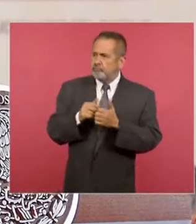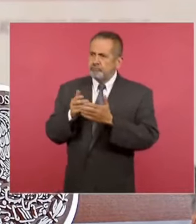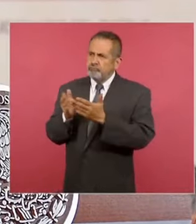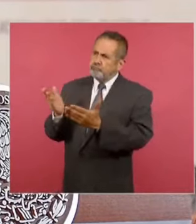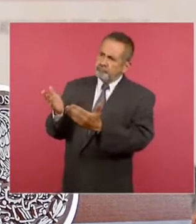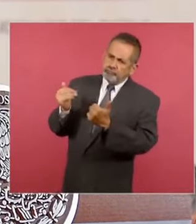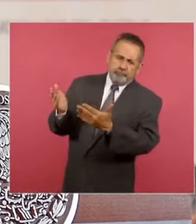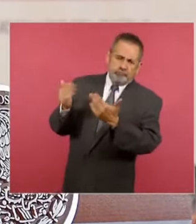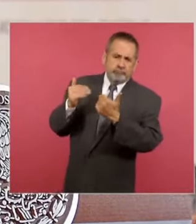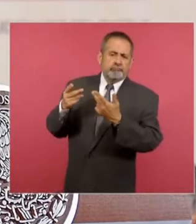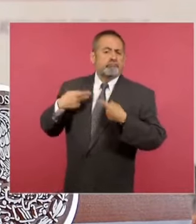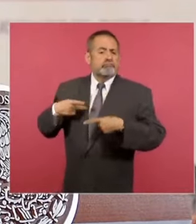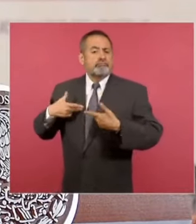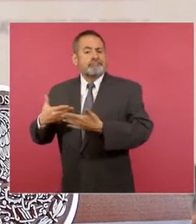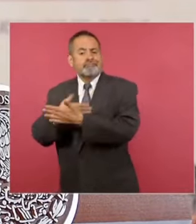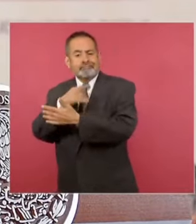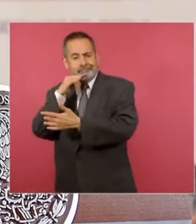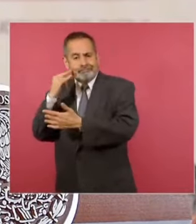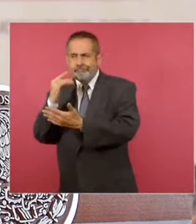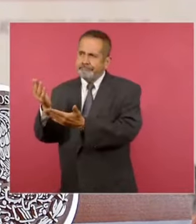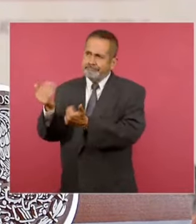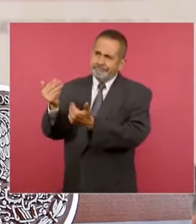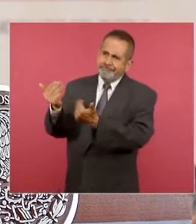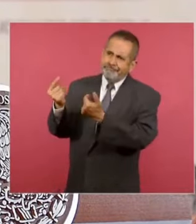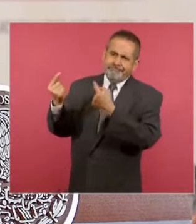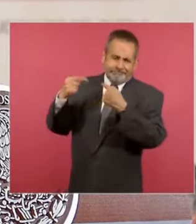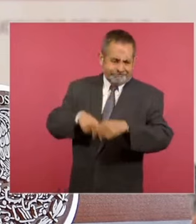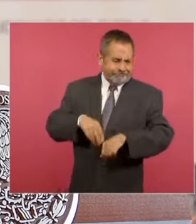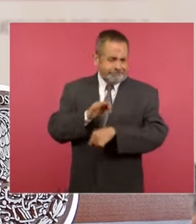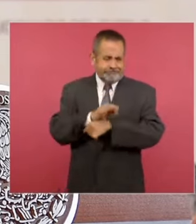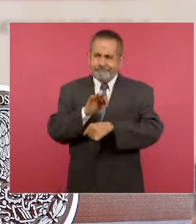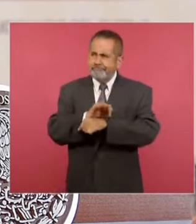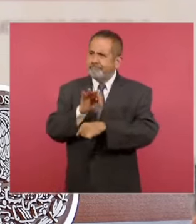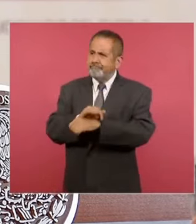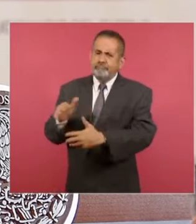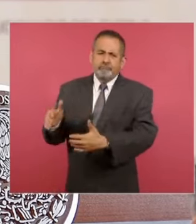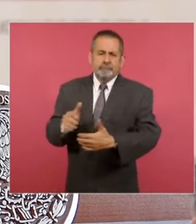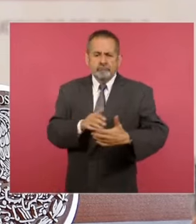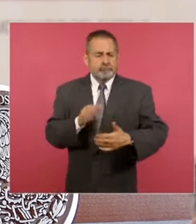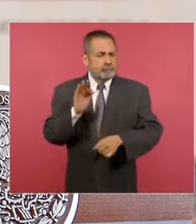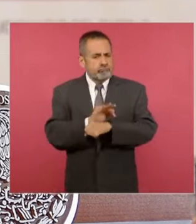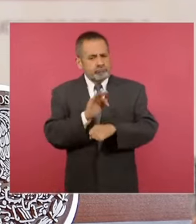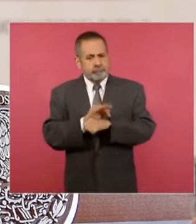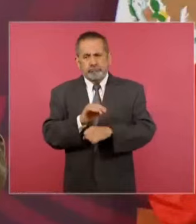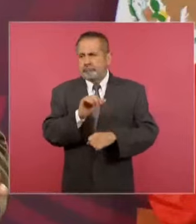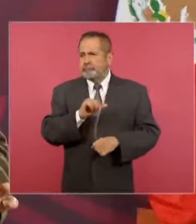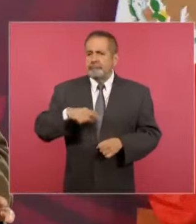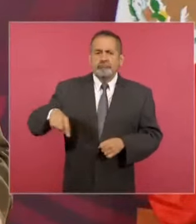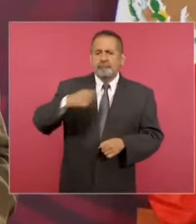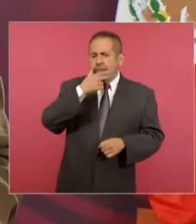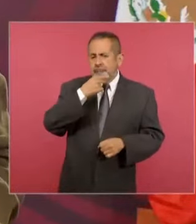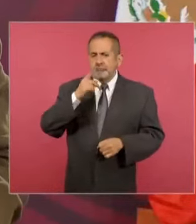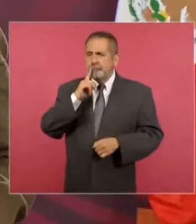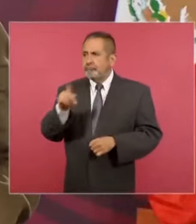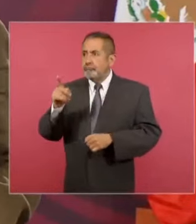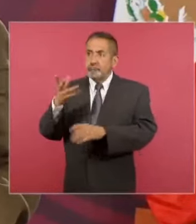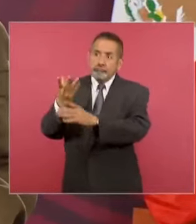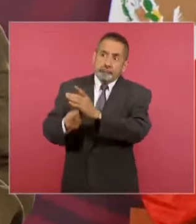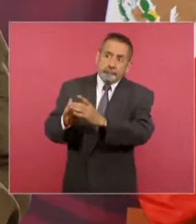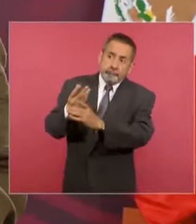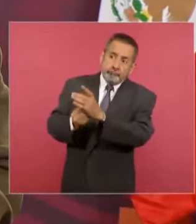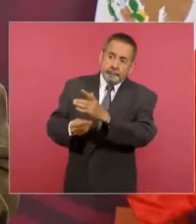abiertas para recibir a chilenas y chilenos perseguidos.